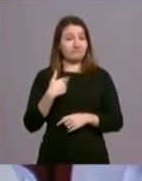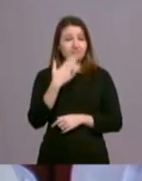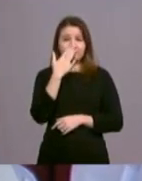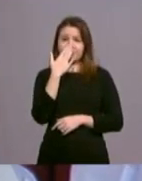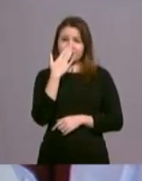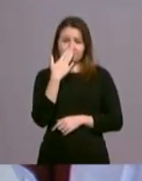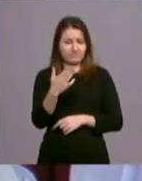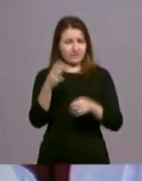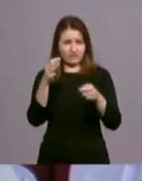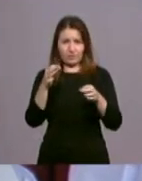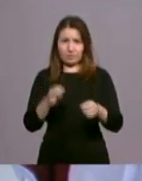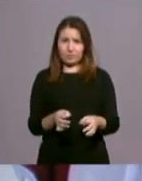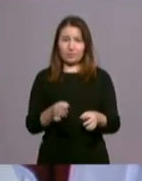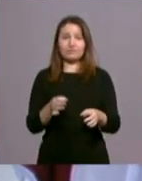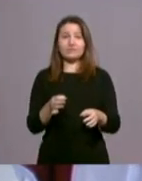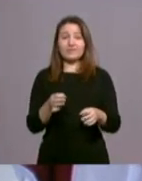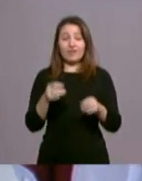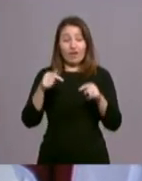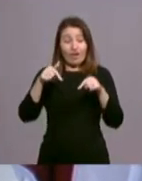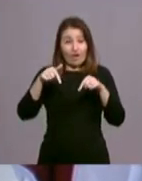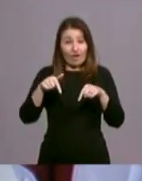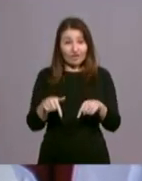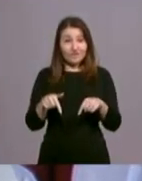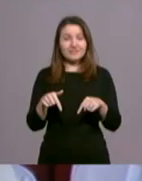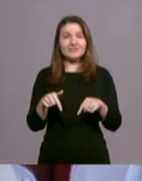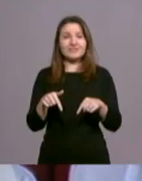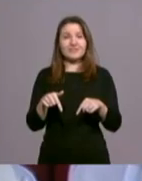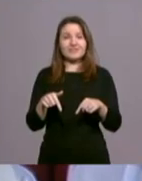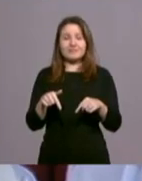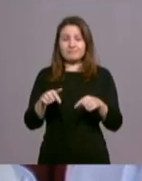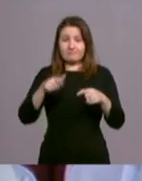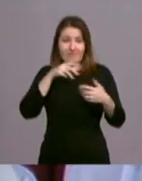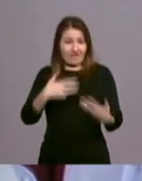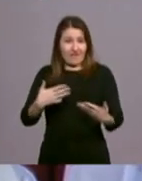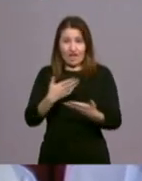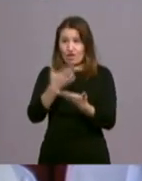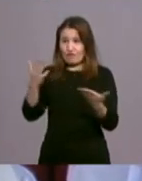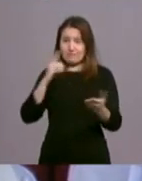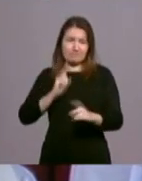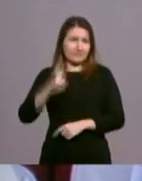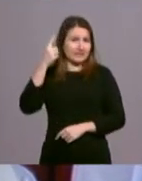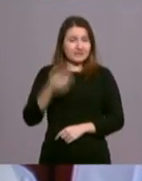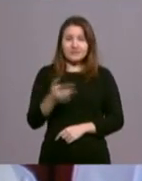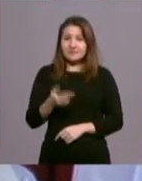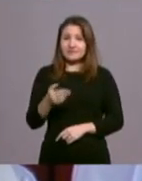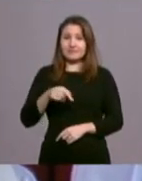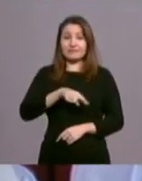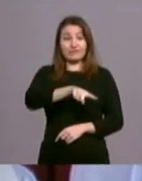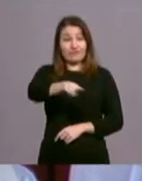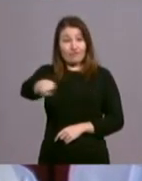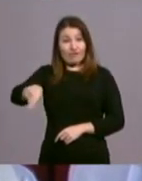que hoy más que nunca sois